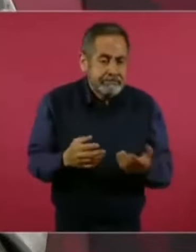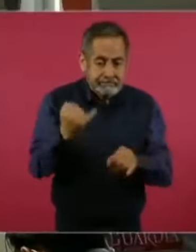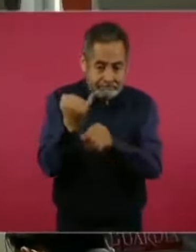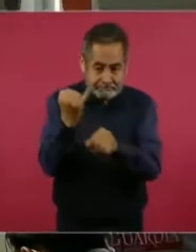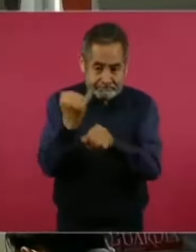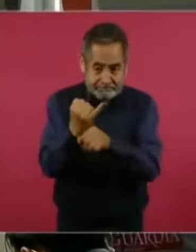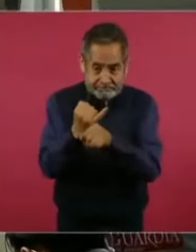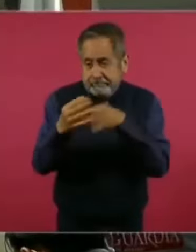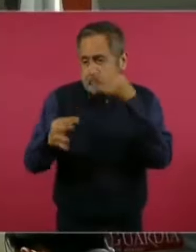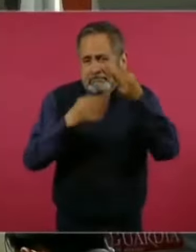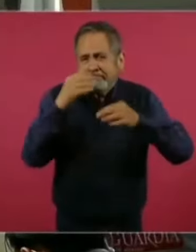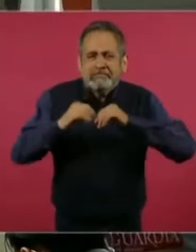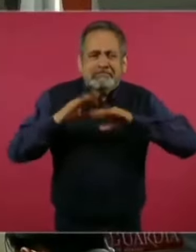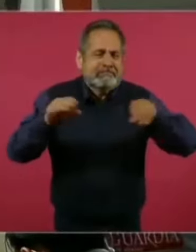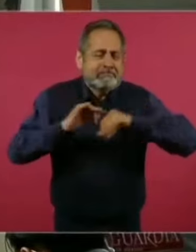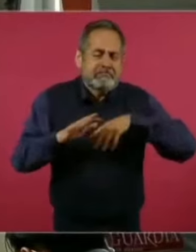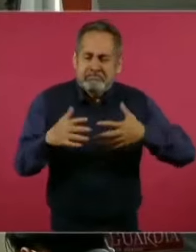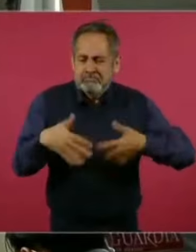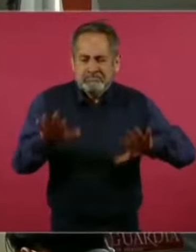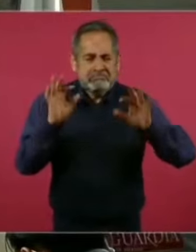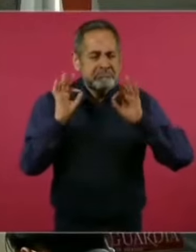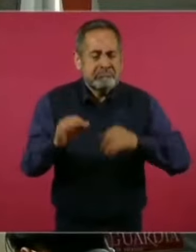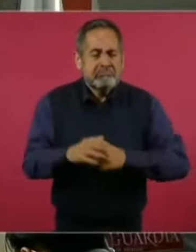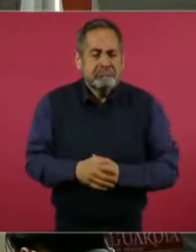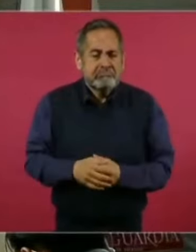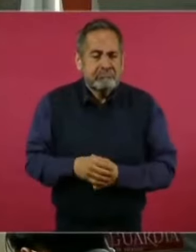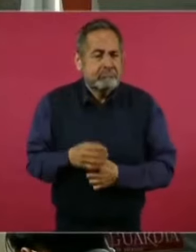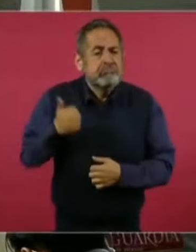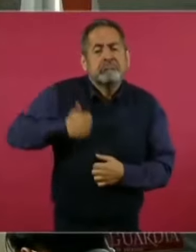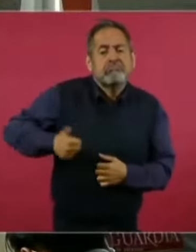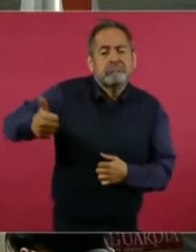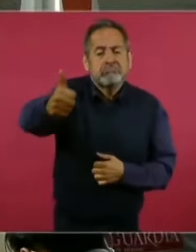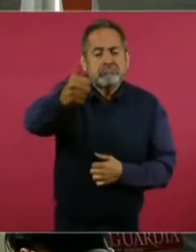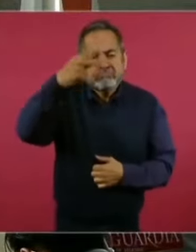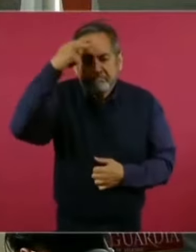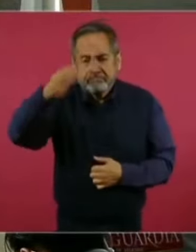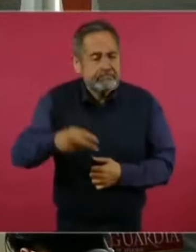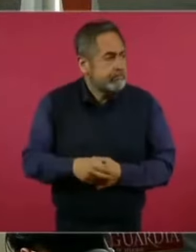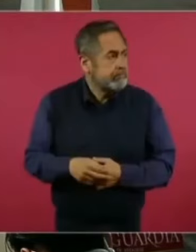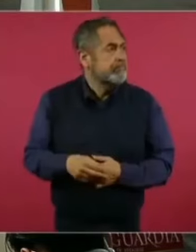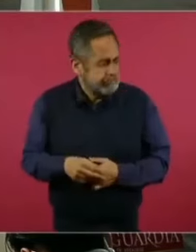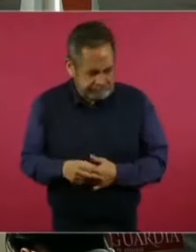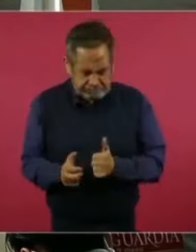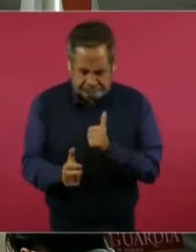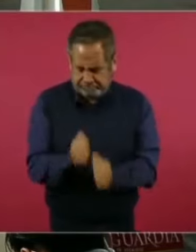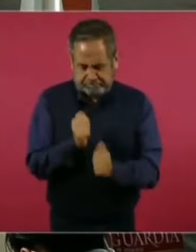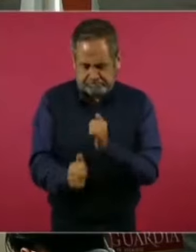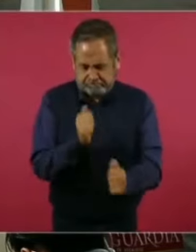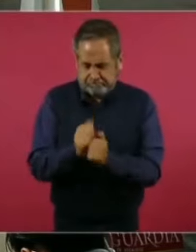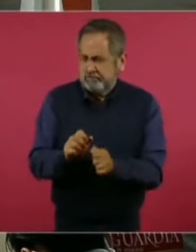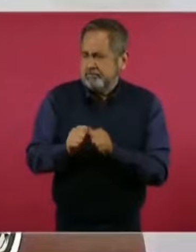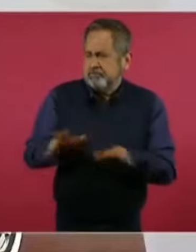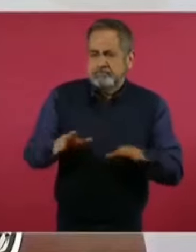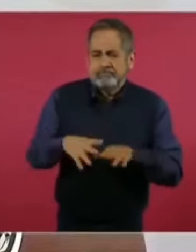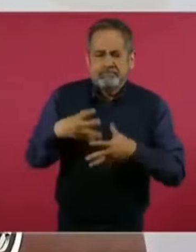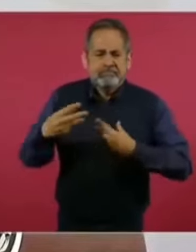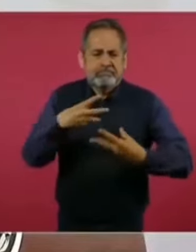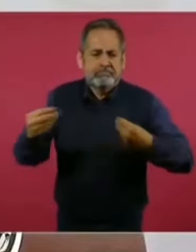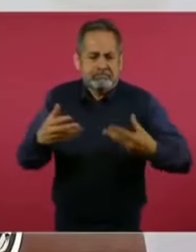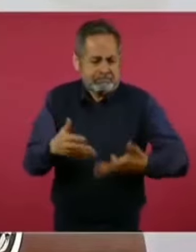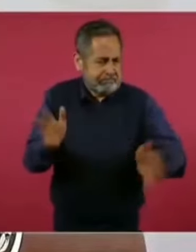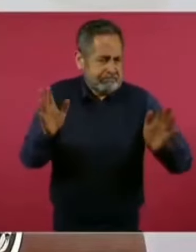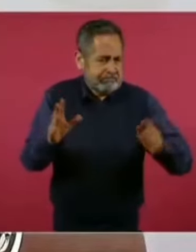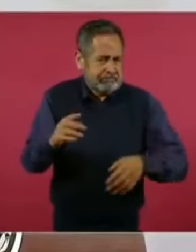cada ciudadano mexicano es un medio de comunicación. y mexicano, ahora con un teléfono